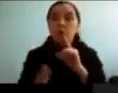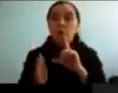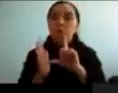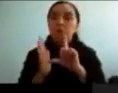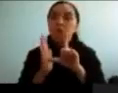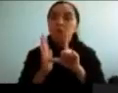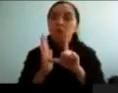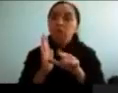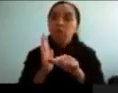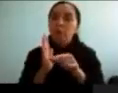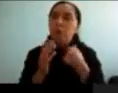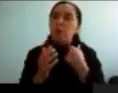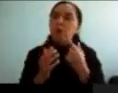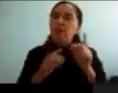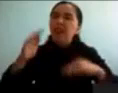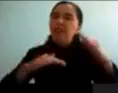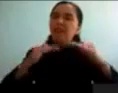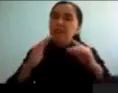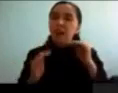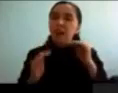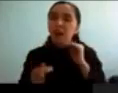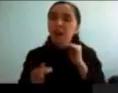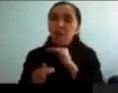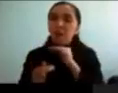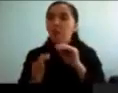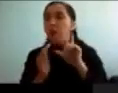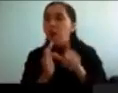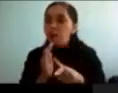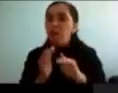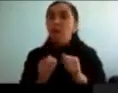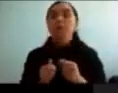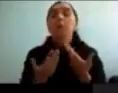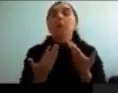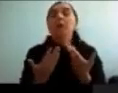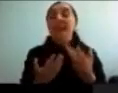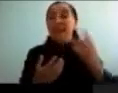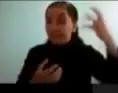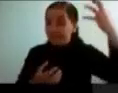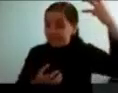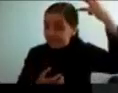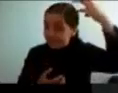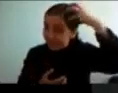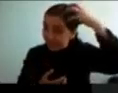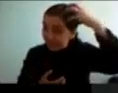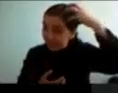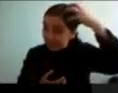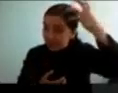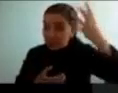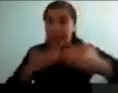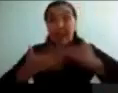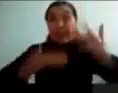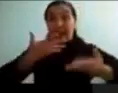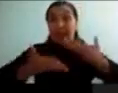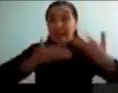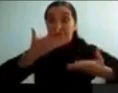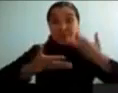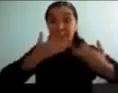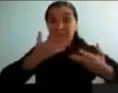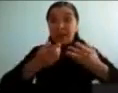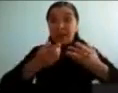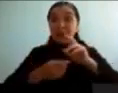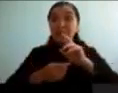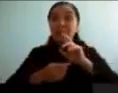La pregunta es, ¿por qué a veces somos muy lentos, en responder? Y ellos encuentran ciertas regiones, del cerebro, que están muy activas, en esos periodos, en los cuales somos muy lentos, en responder.